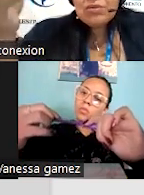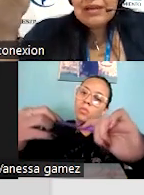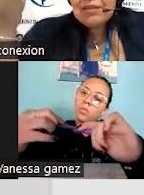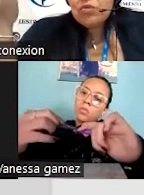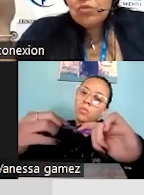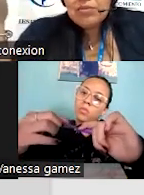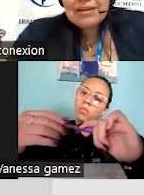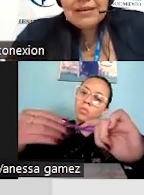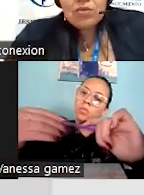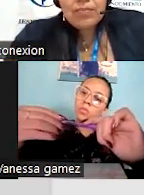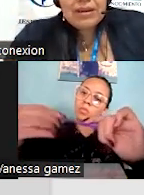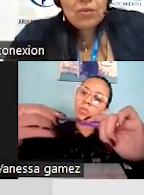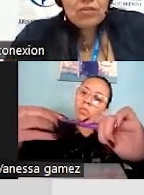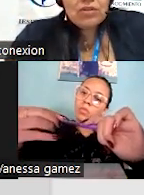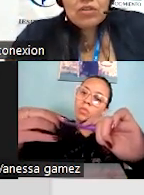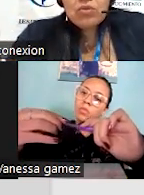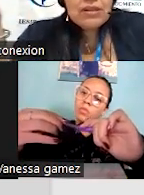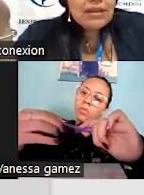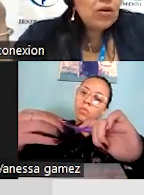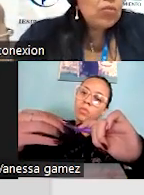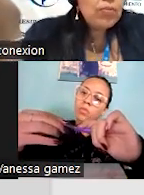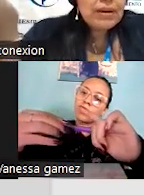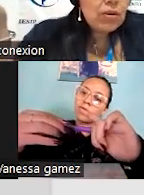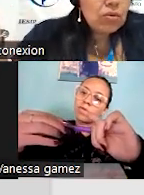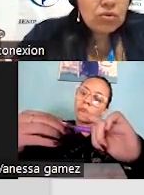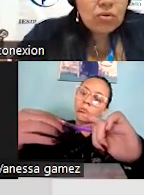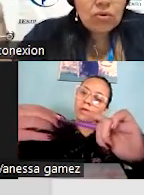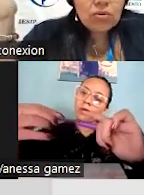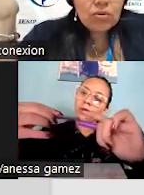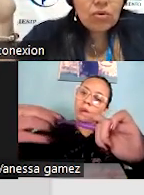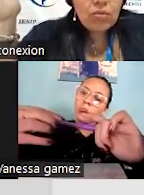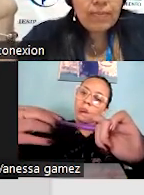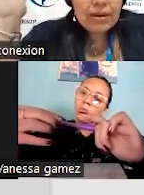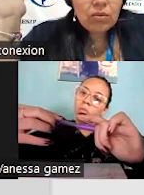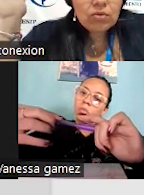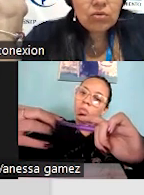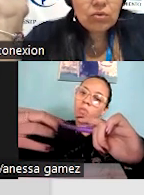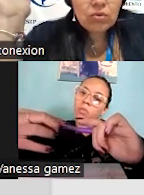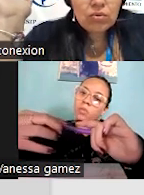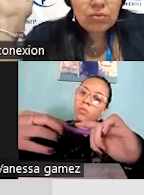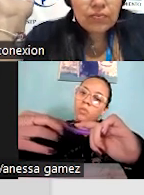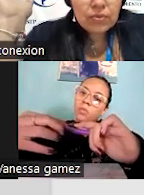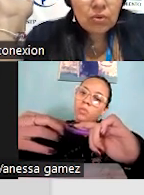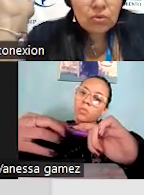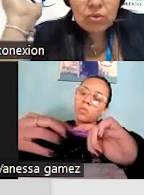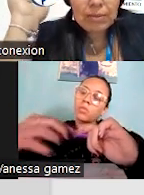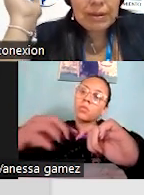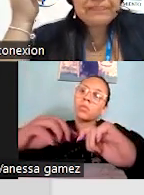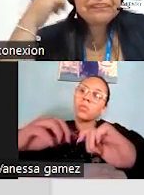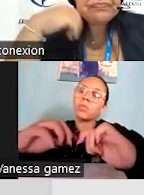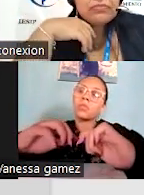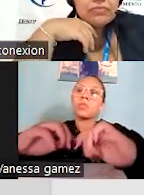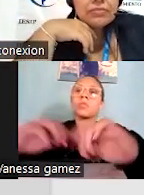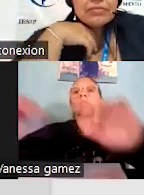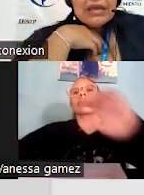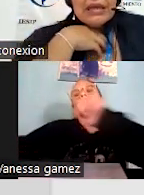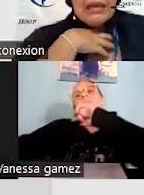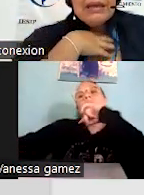tenerlo tanto hacerlo para cuestiones turísticas como para otro tema.